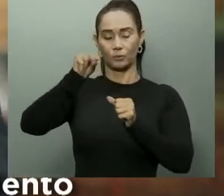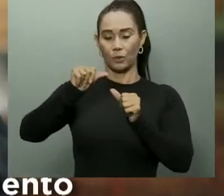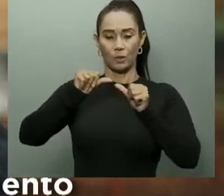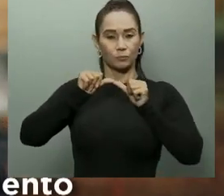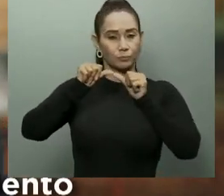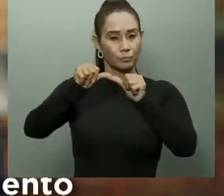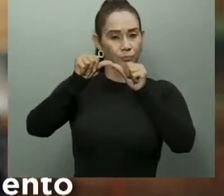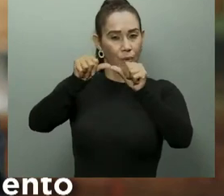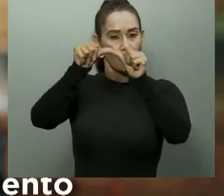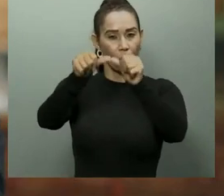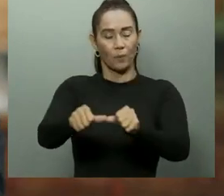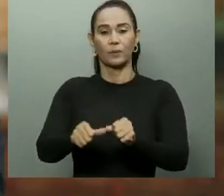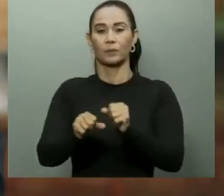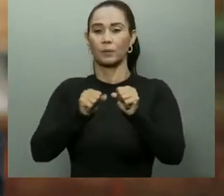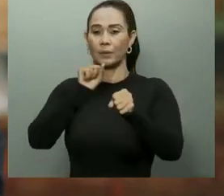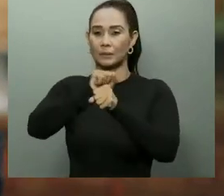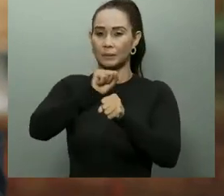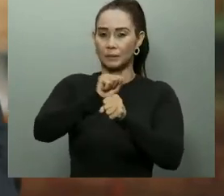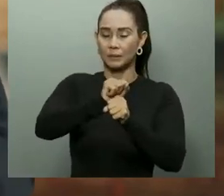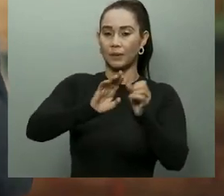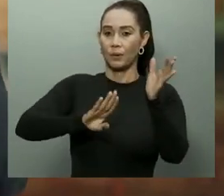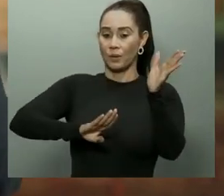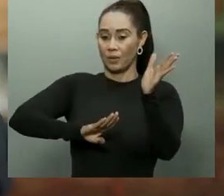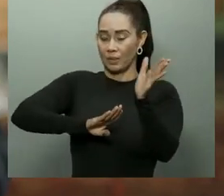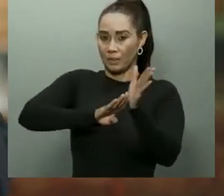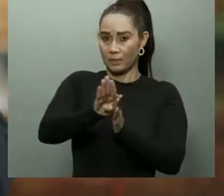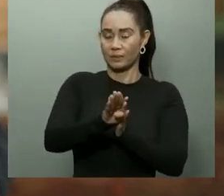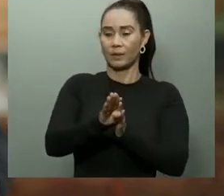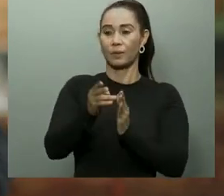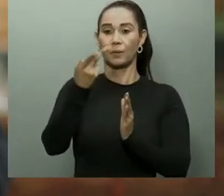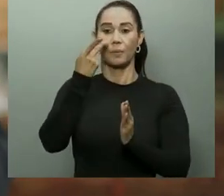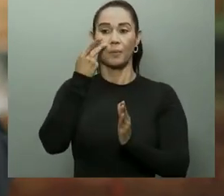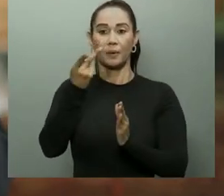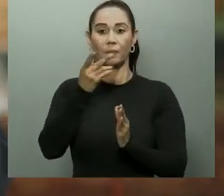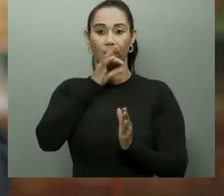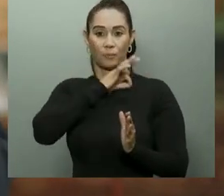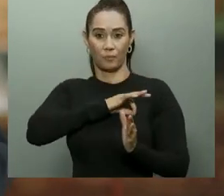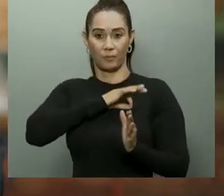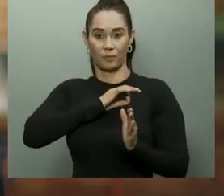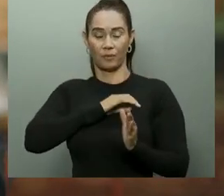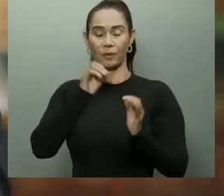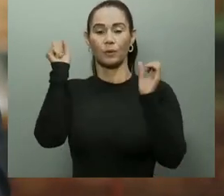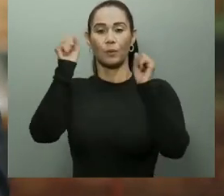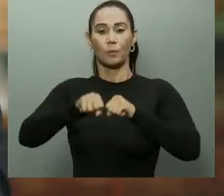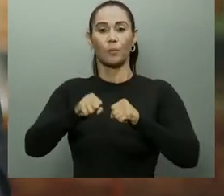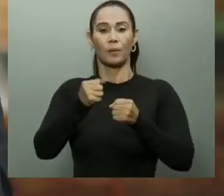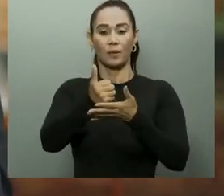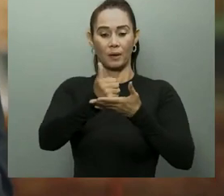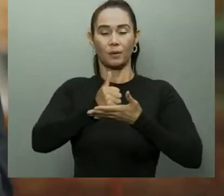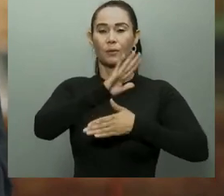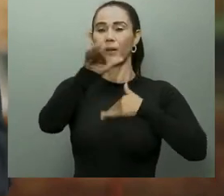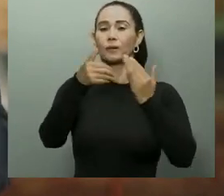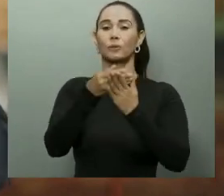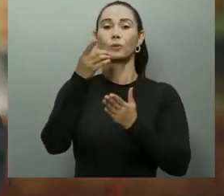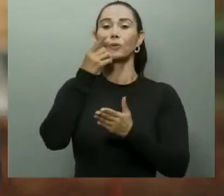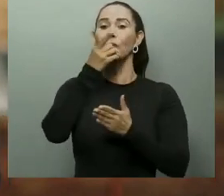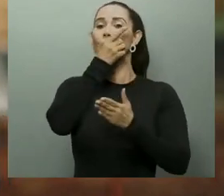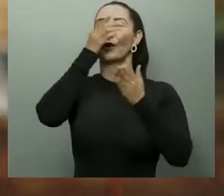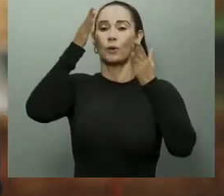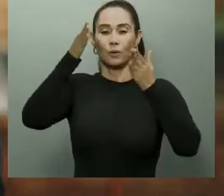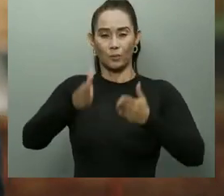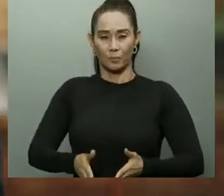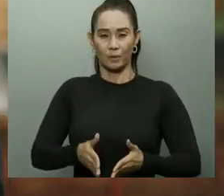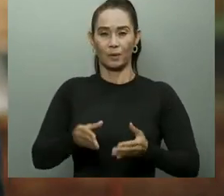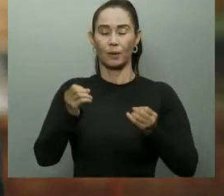apostándole al crecimiento y la inversión para que los beneficios lleguen a todos los dominicanos. Muchas